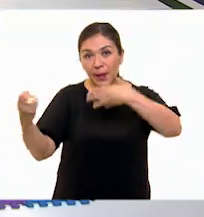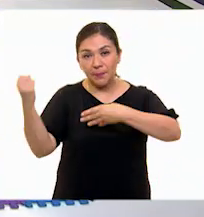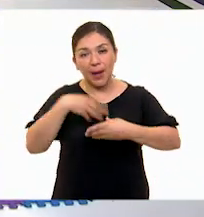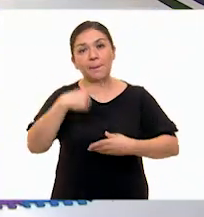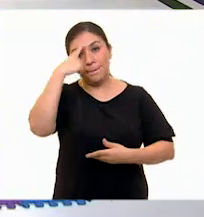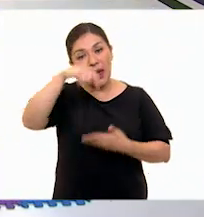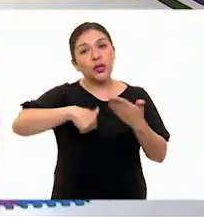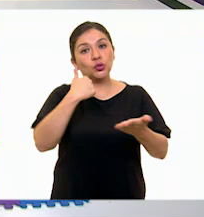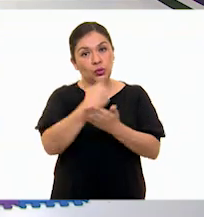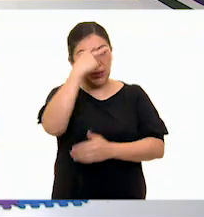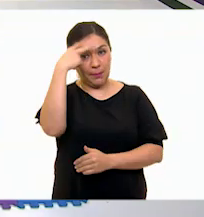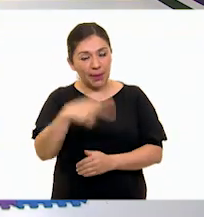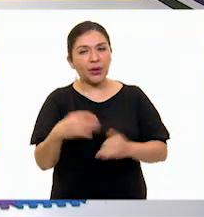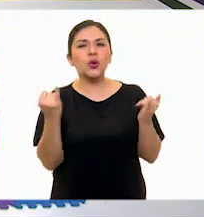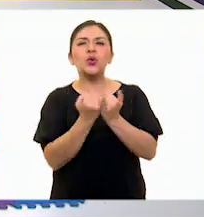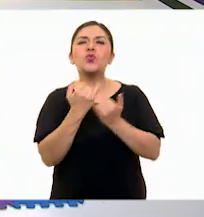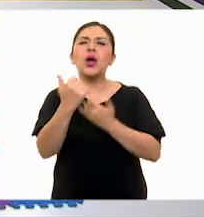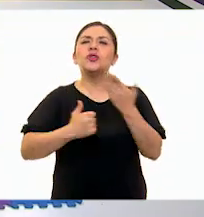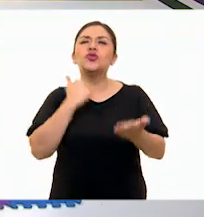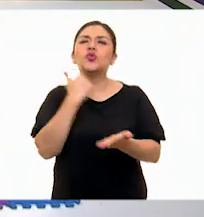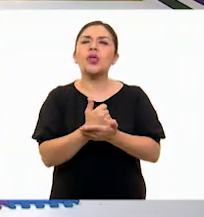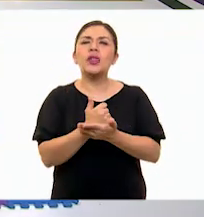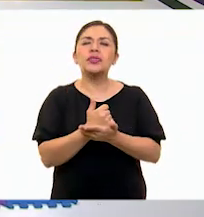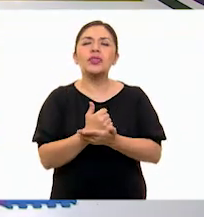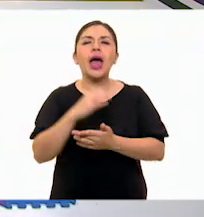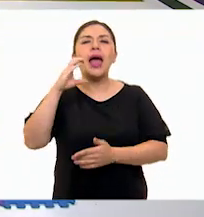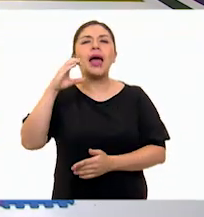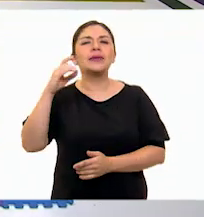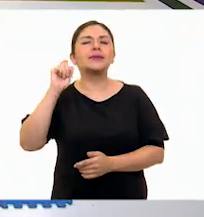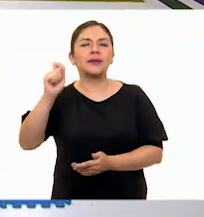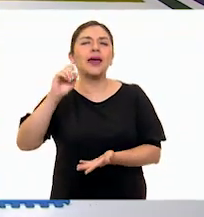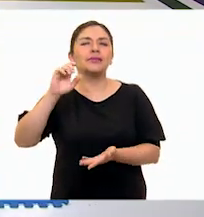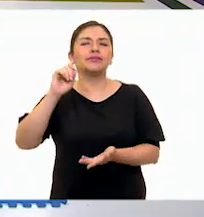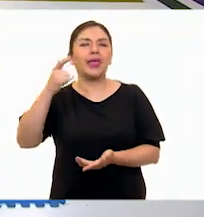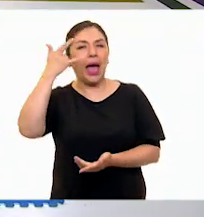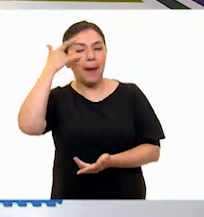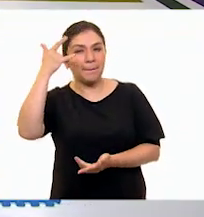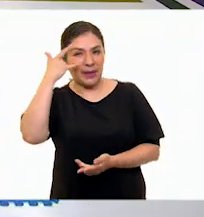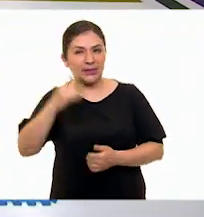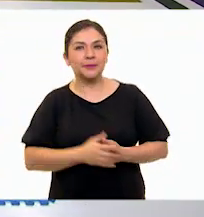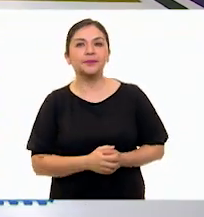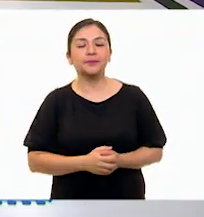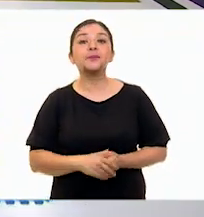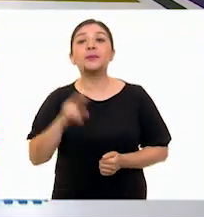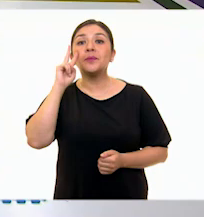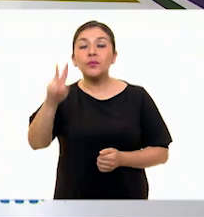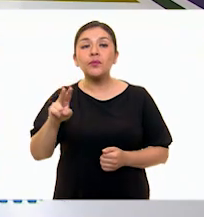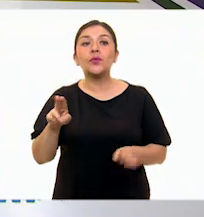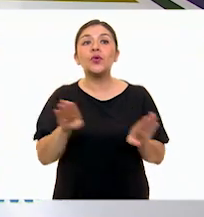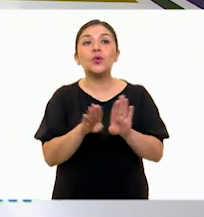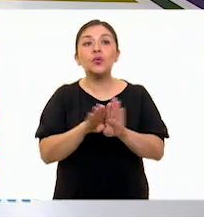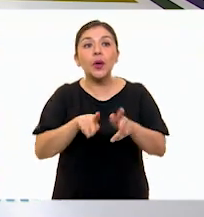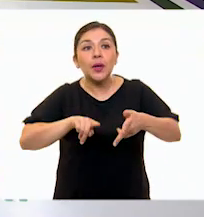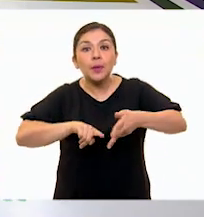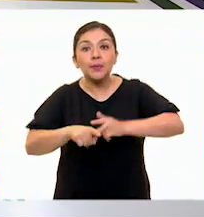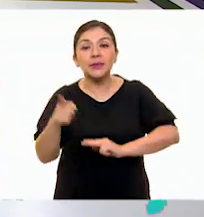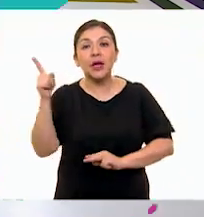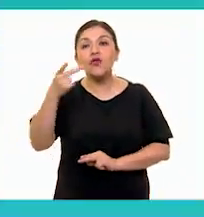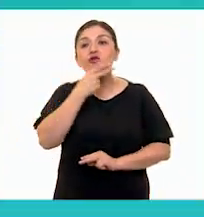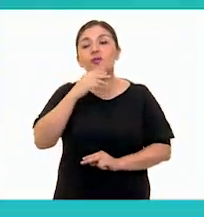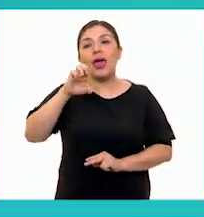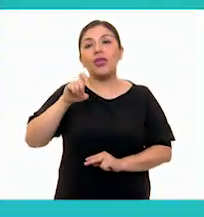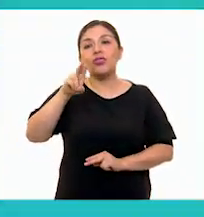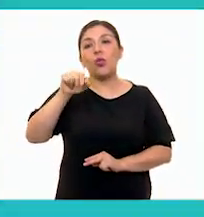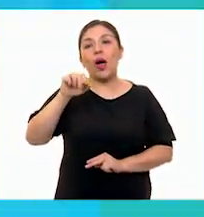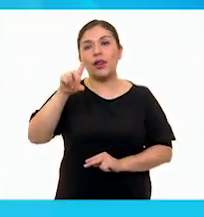la Ciudad de México y de la Ciudad del Carmen Campeche. ¿Qué te parece? Mira, vamos a empezar con este que nos manda Eduardo de